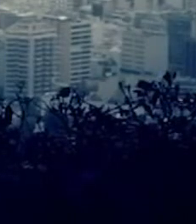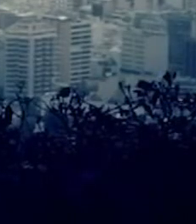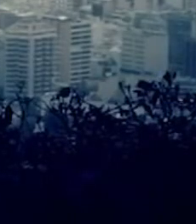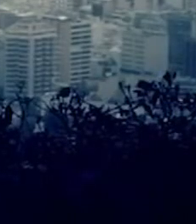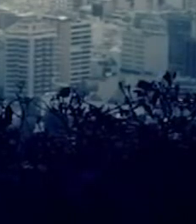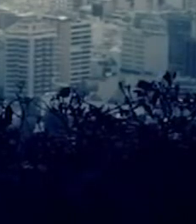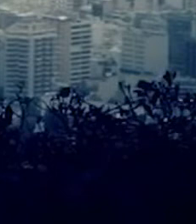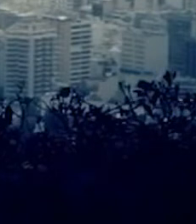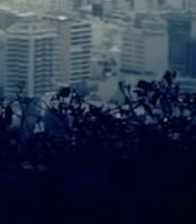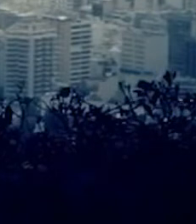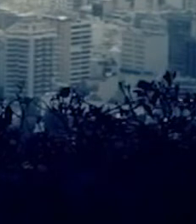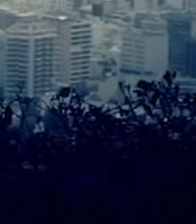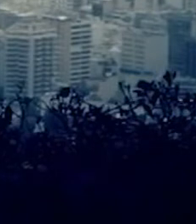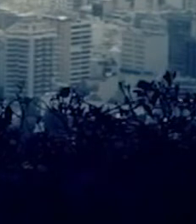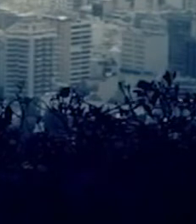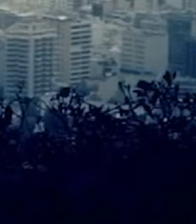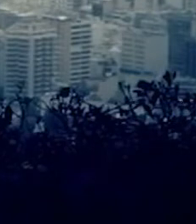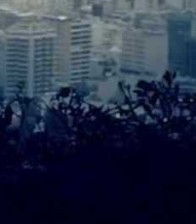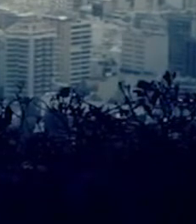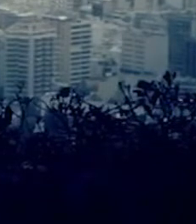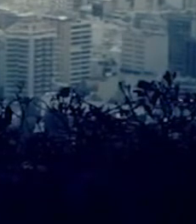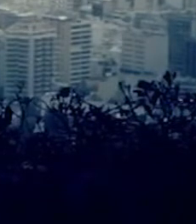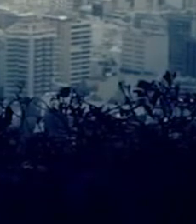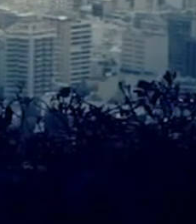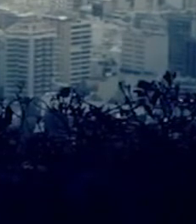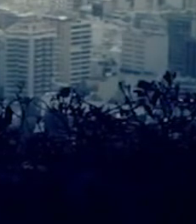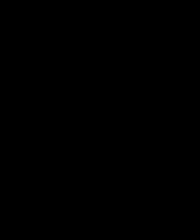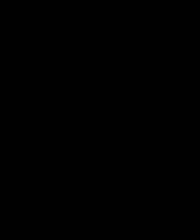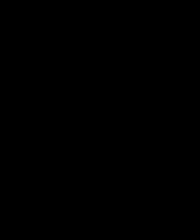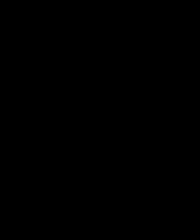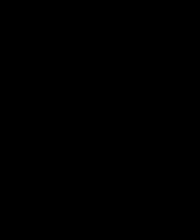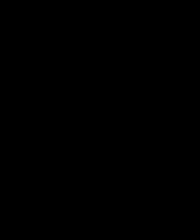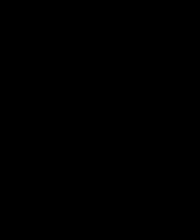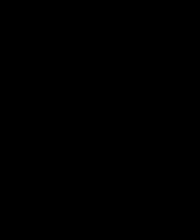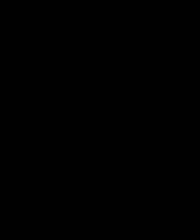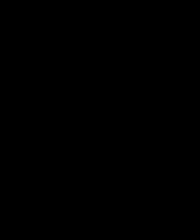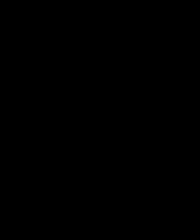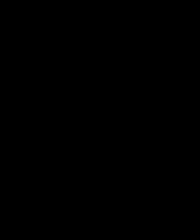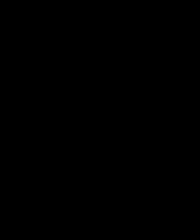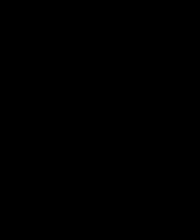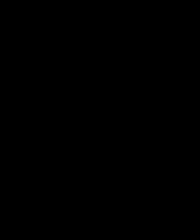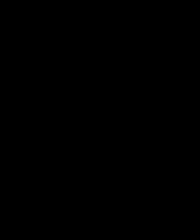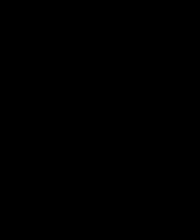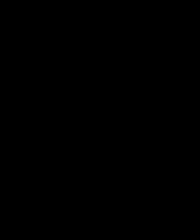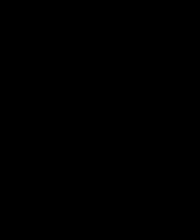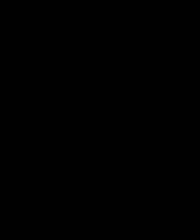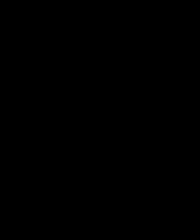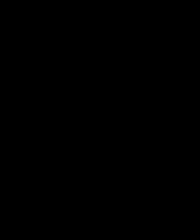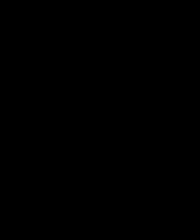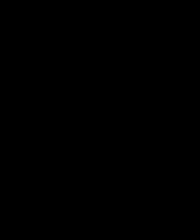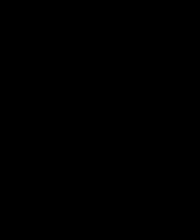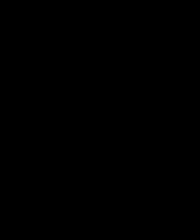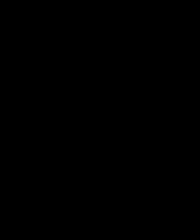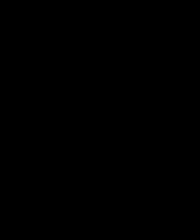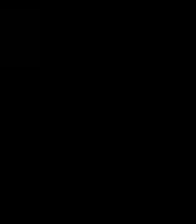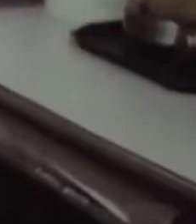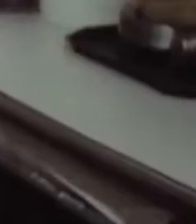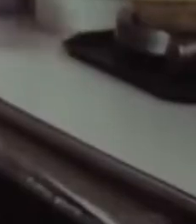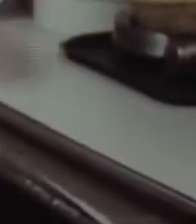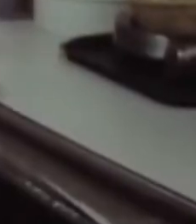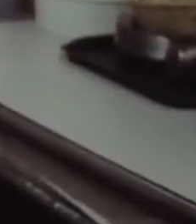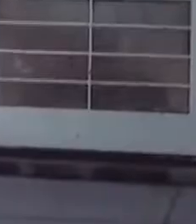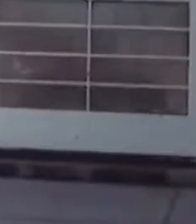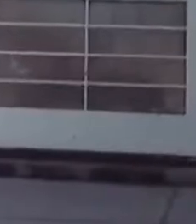de la tarde con repetición a las 11 de la noche aquí en 13 Costa Rica Televisión